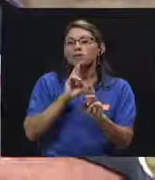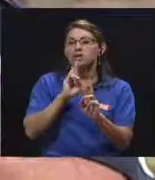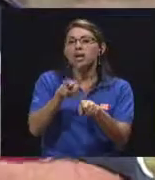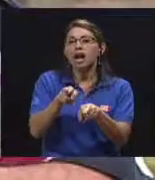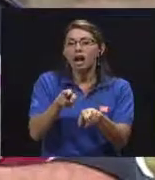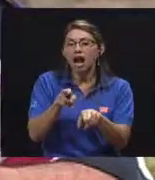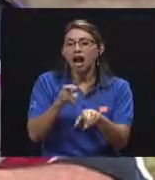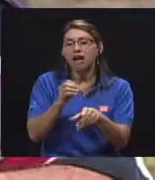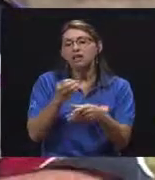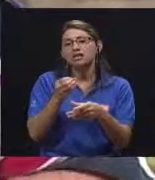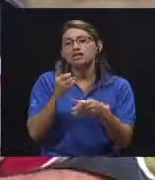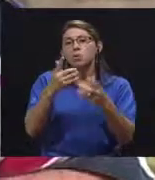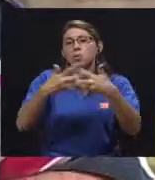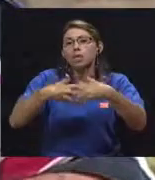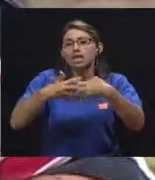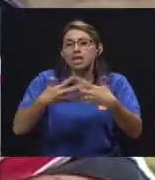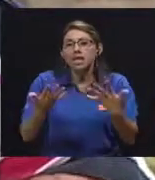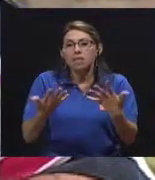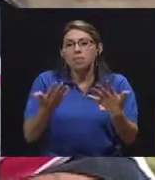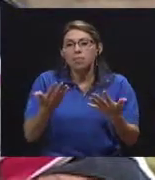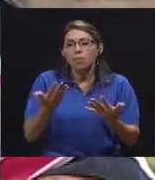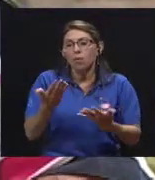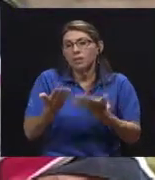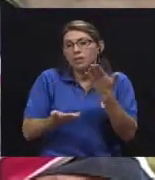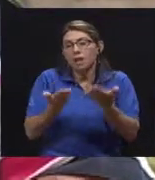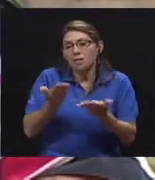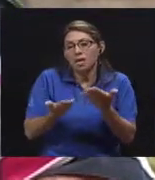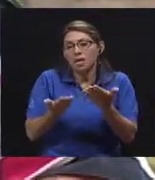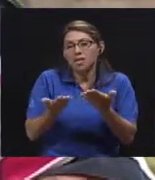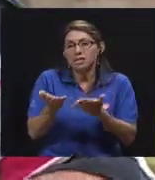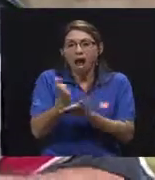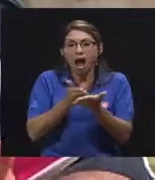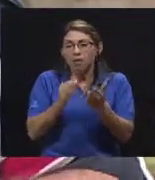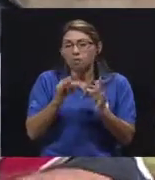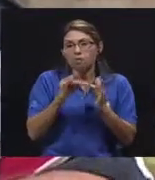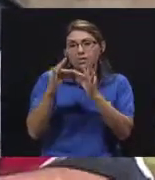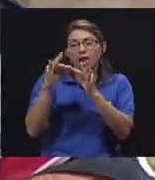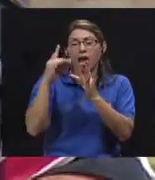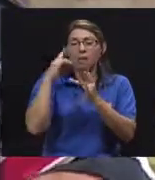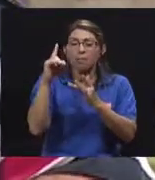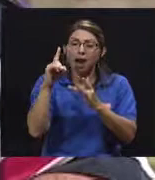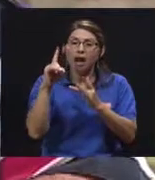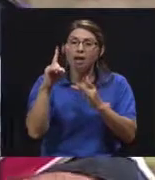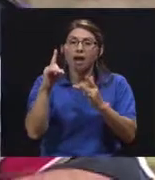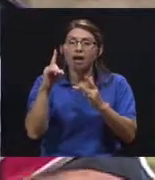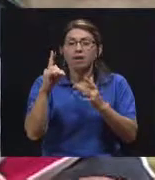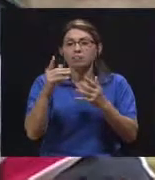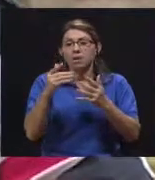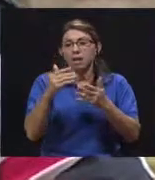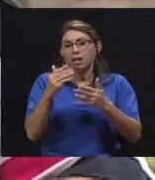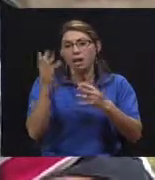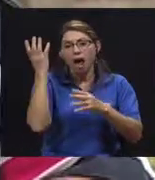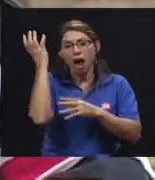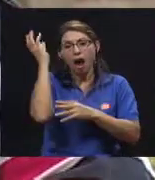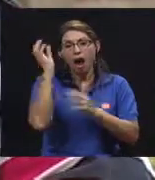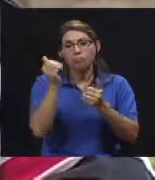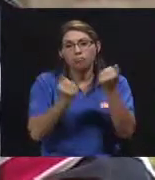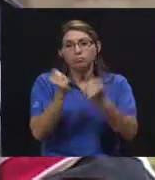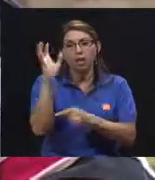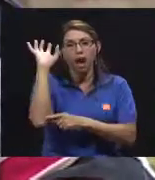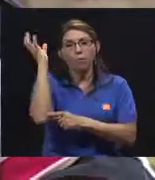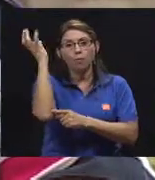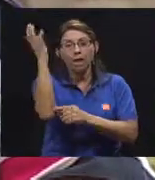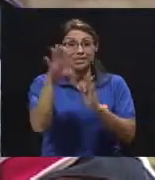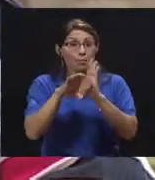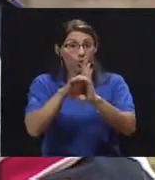vez sea equipar una ambulancia de soporte básico o alguno de los equipos para la ambulancia de soporte avanzado. Por ejemplo, una ambulancia de soporte